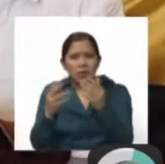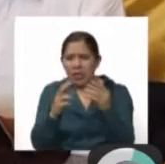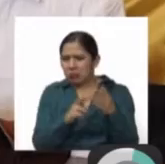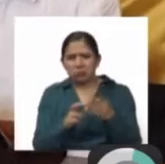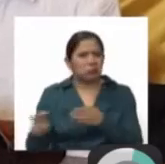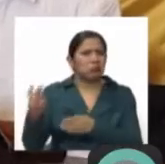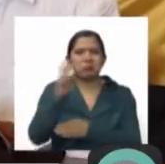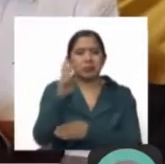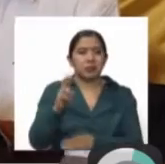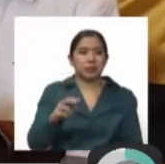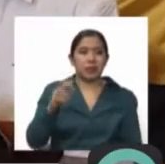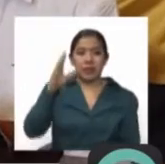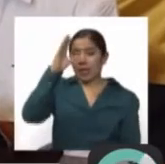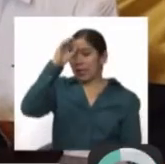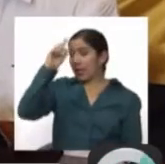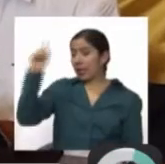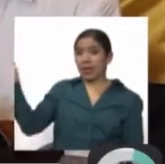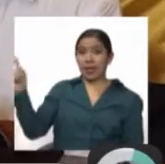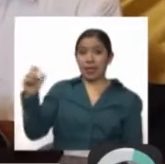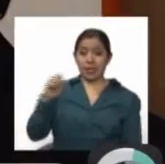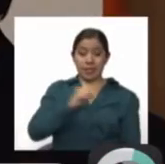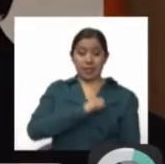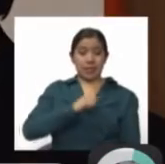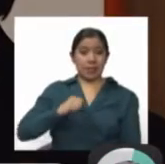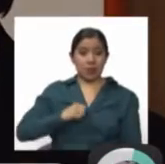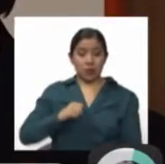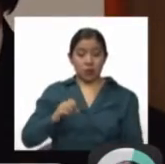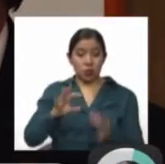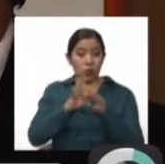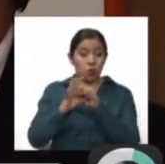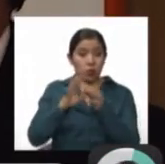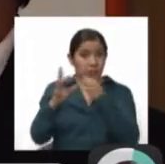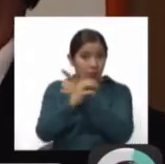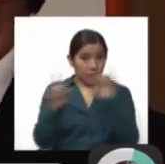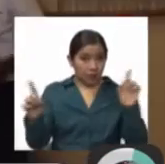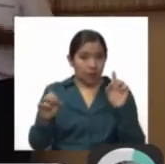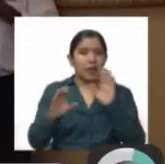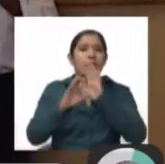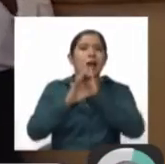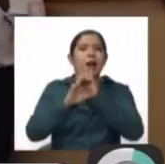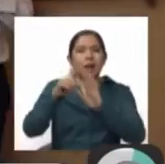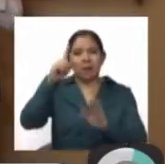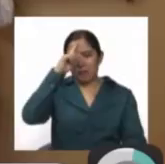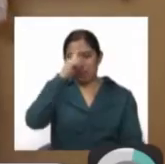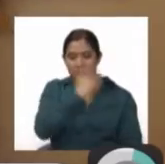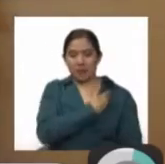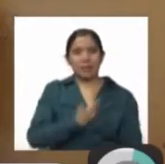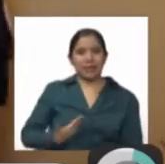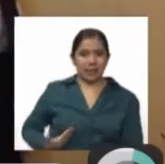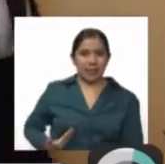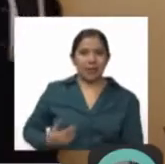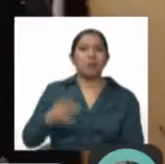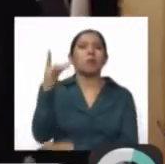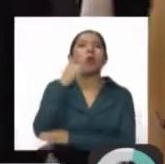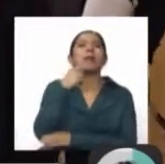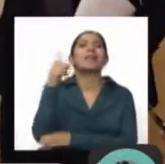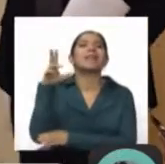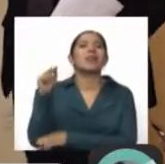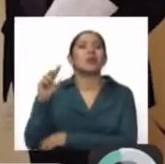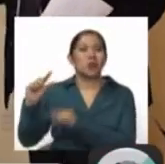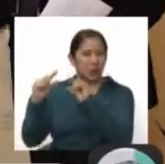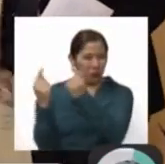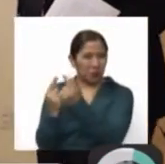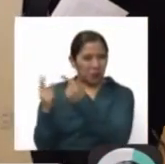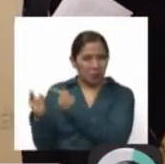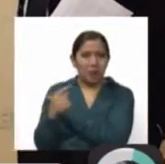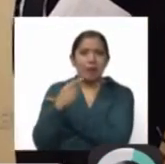El senador de Unidad Demócrata y candidato a la presidencia por la Alianza Bolivia-Diceno, Oscar Ortiz, presentó una investigación sobre los decretos